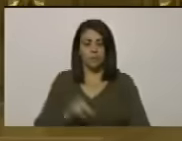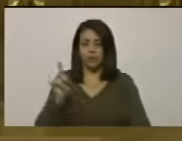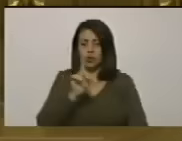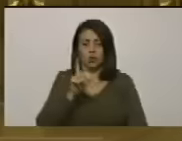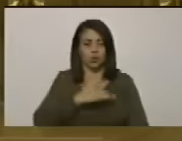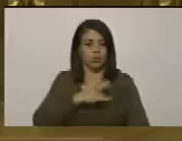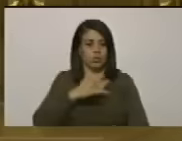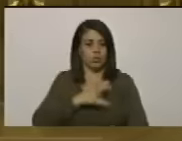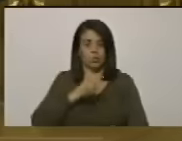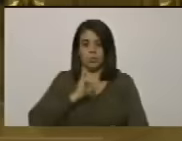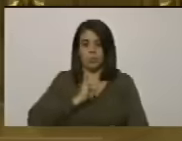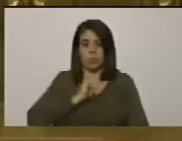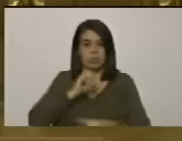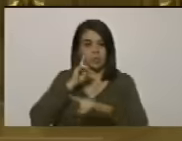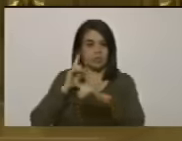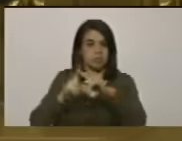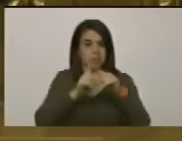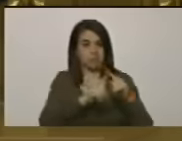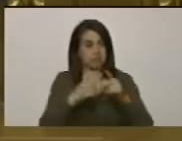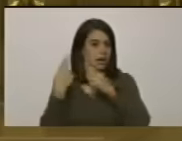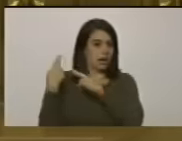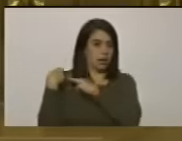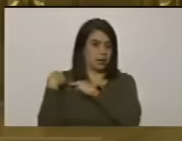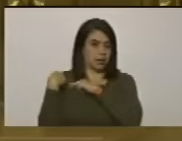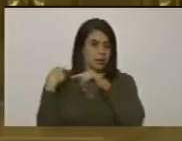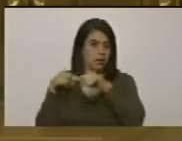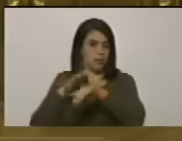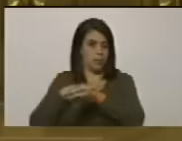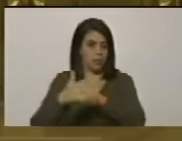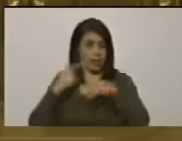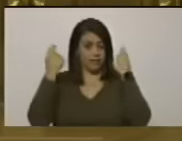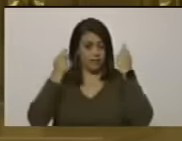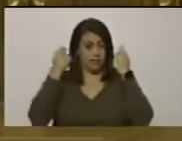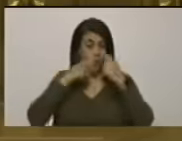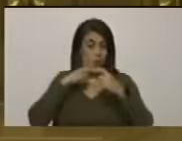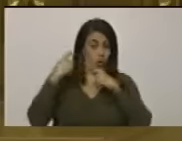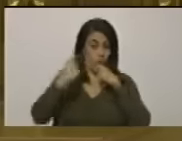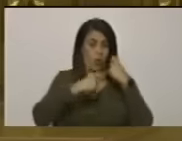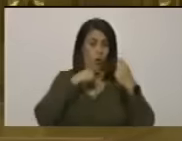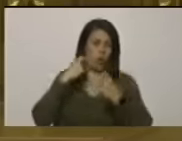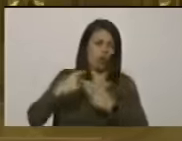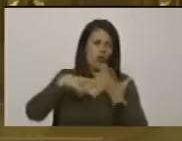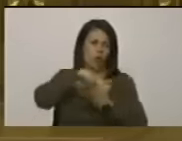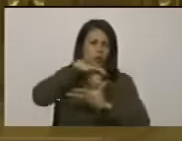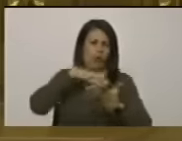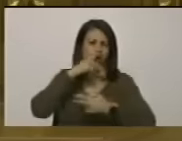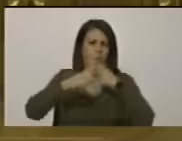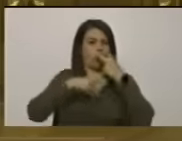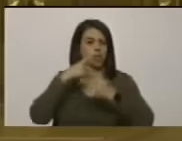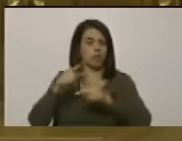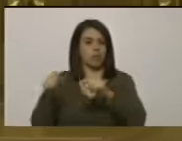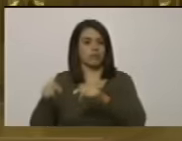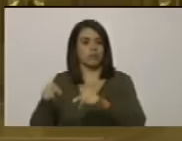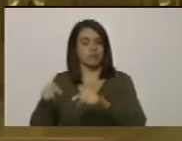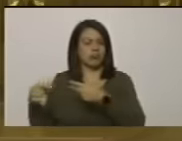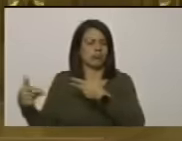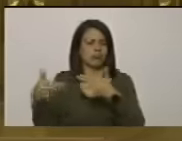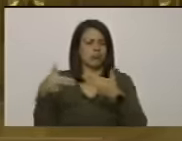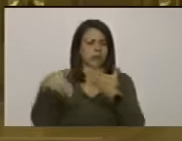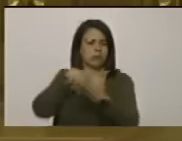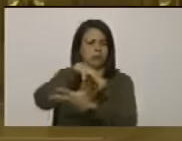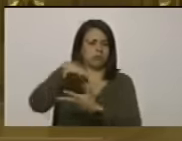nos sentimos identificados ni representados por quienes promueven el odio como forma de ser política. La violencia.